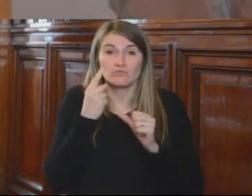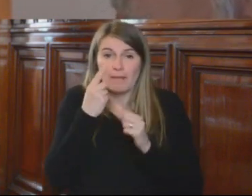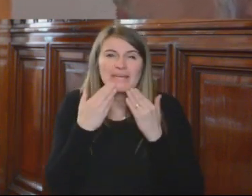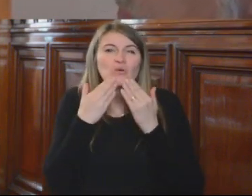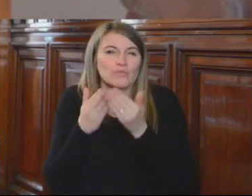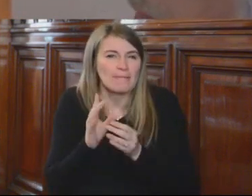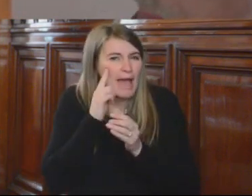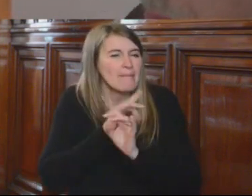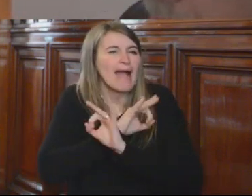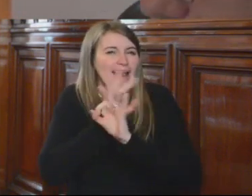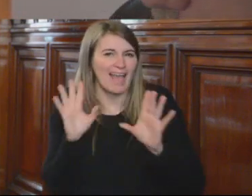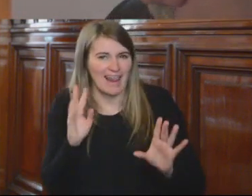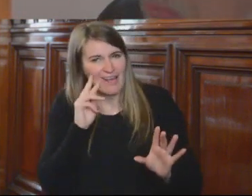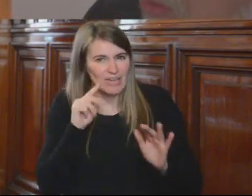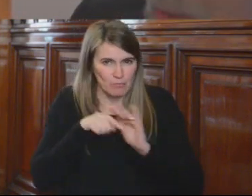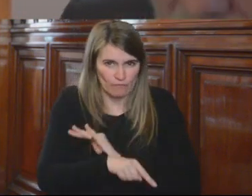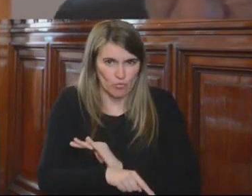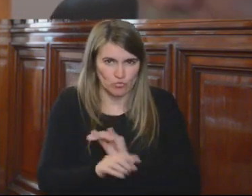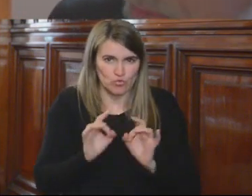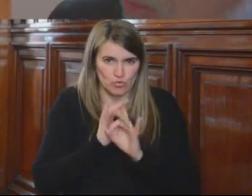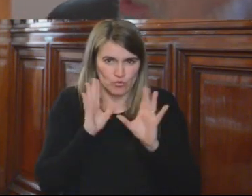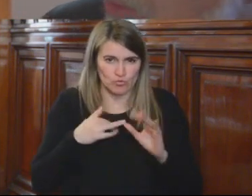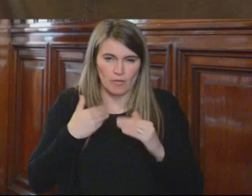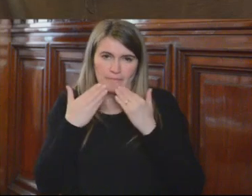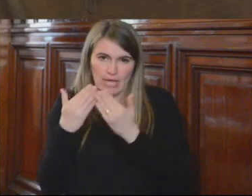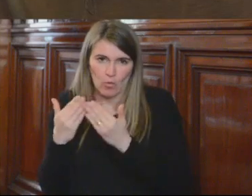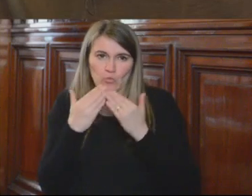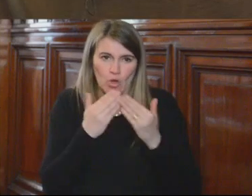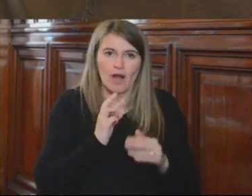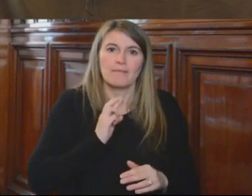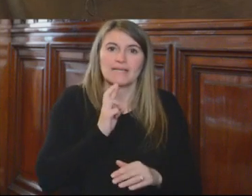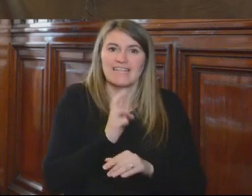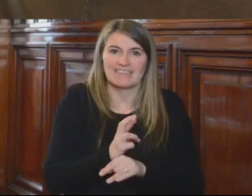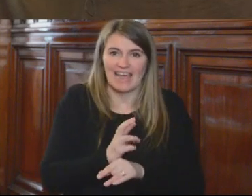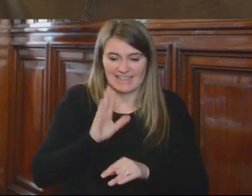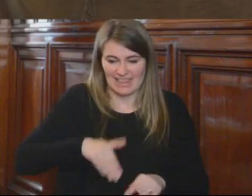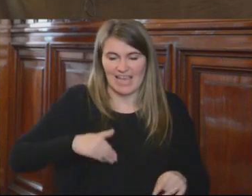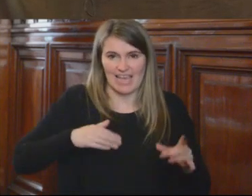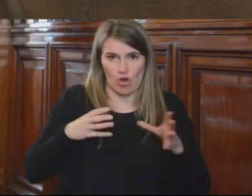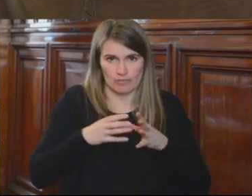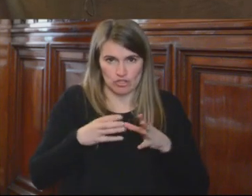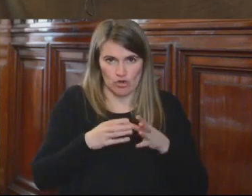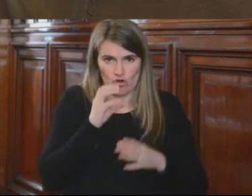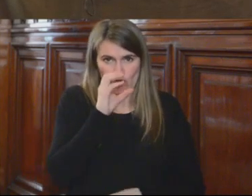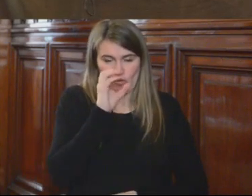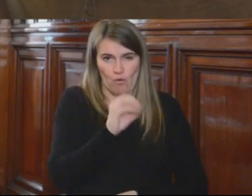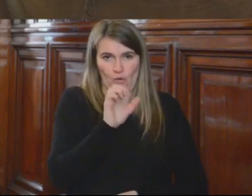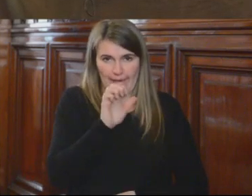del comisionado Banuqui, en su caso la maestra Pulido, en fin.